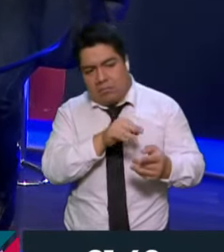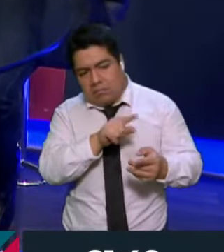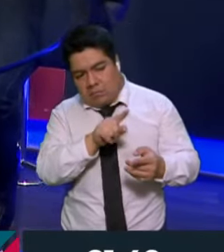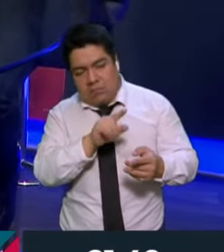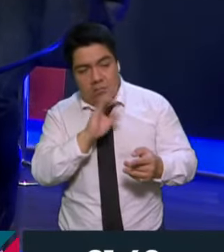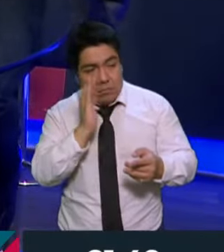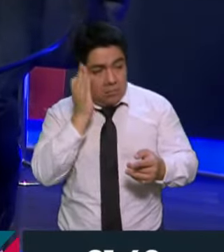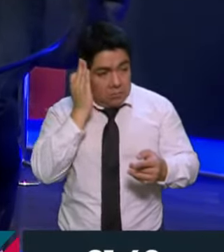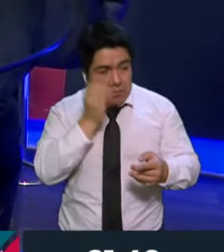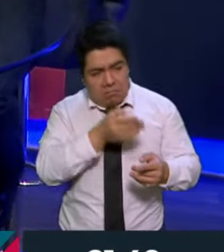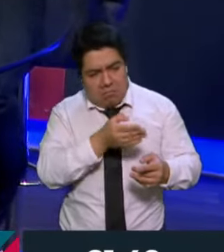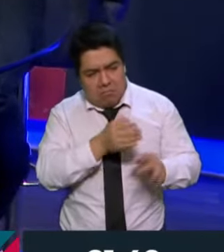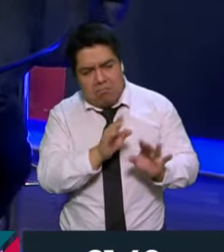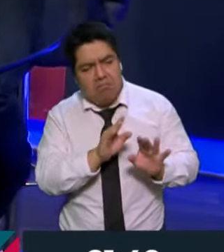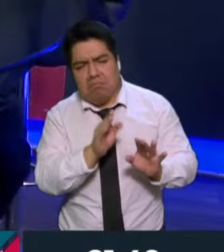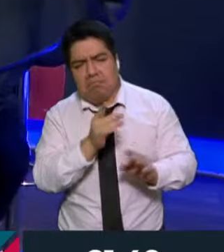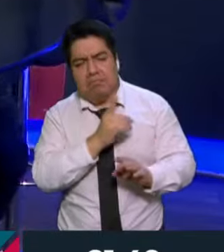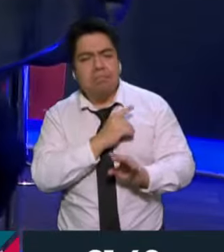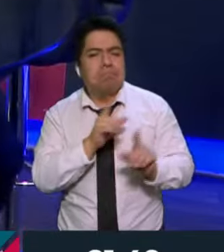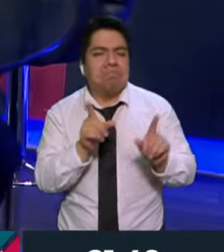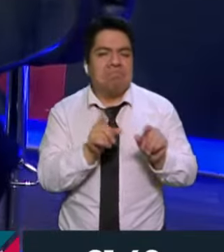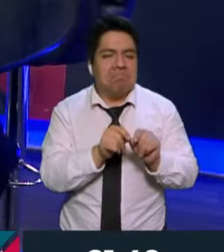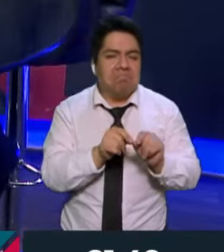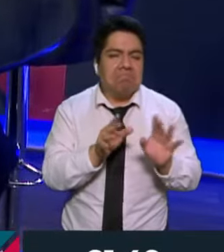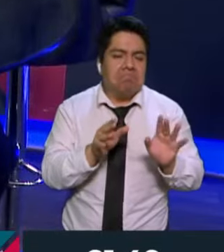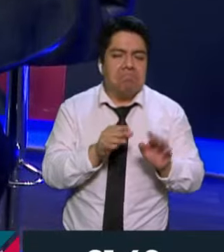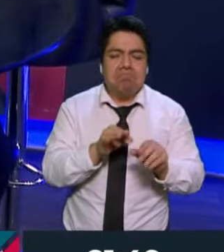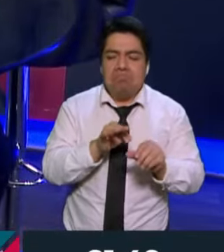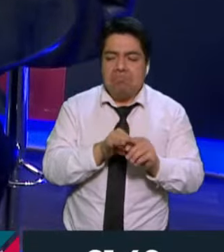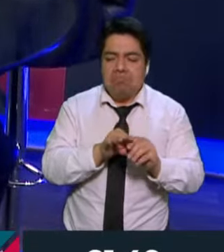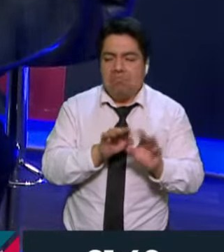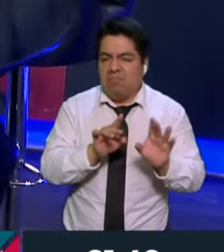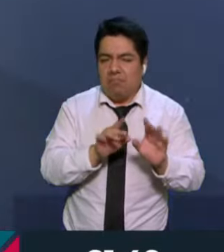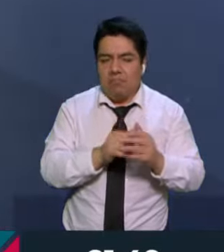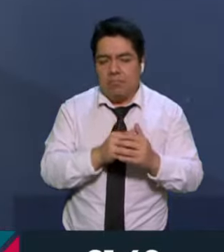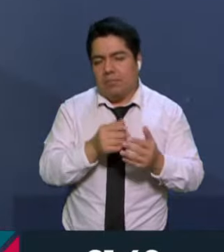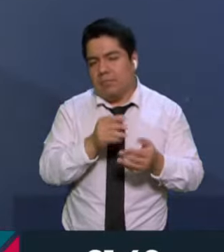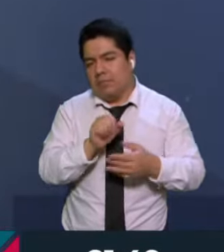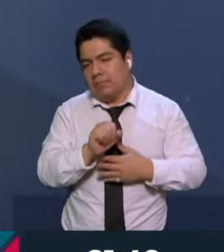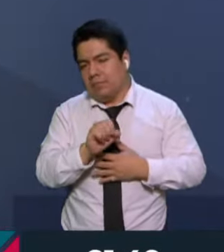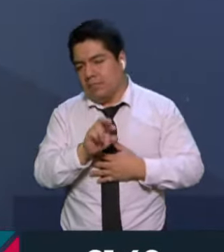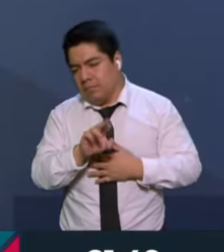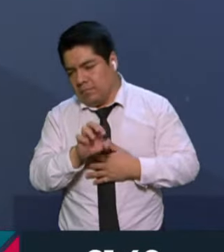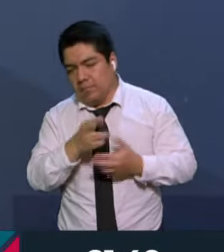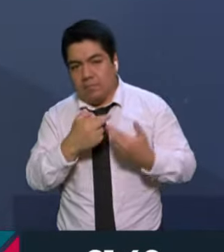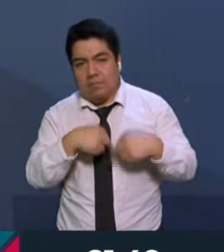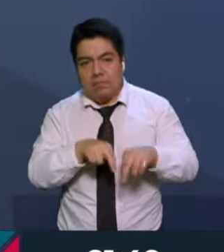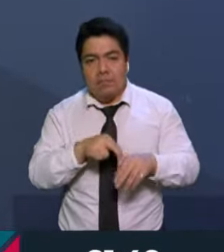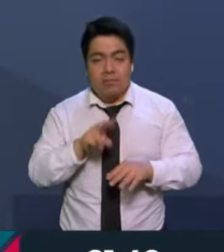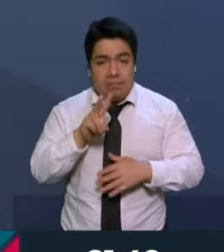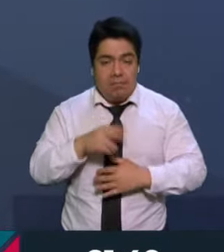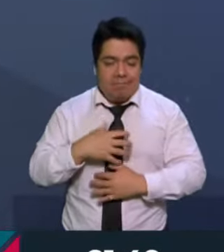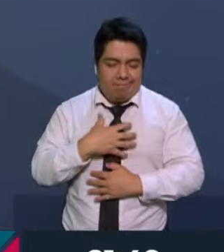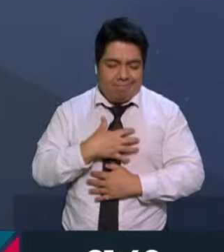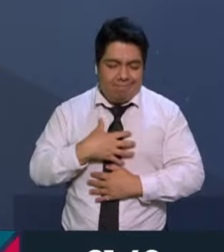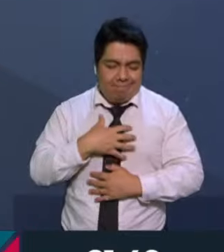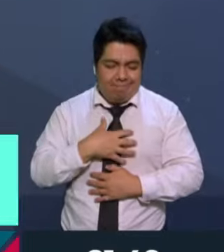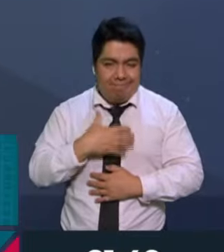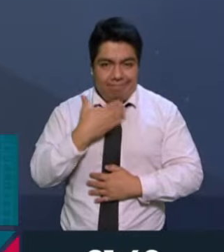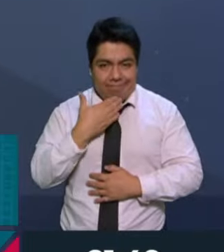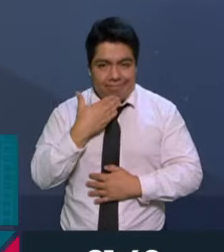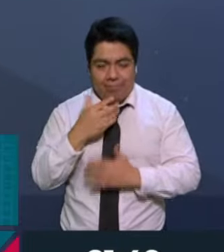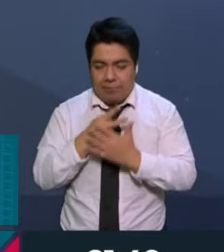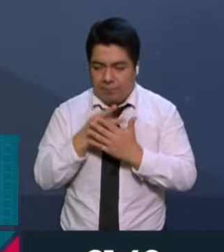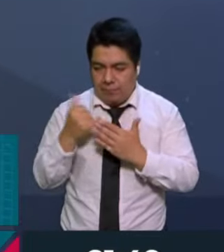federal? Bueno, nada más comentar, es materia electoral pero no es la sobrerepresentación, estamos muy contentos con el dictamen, el